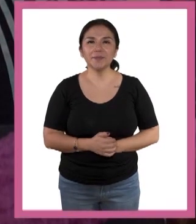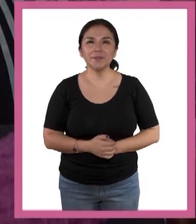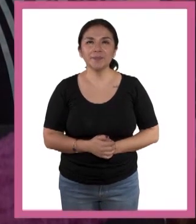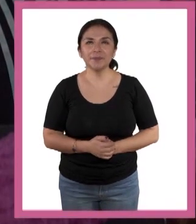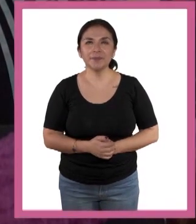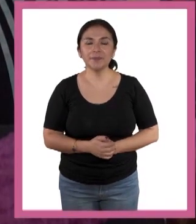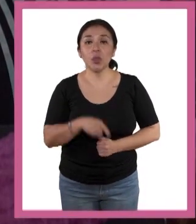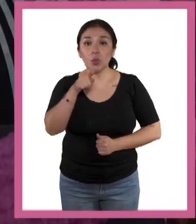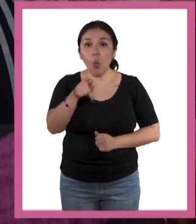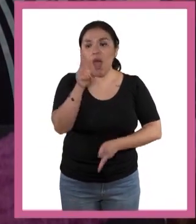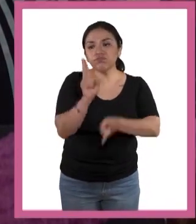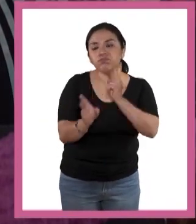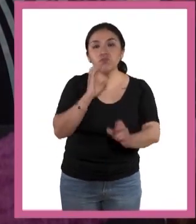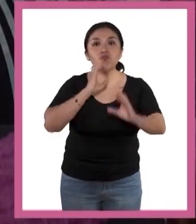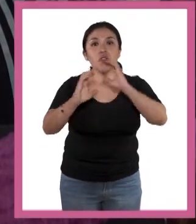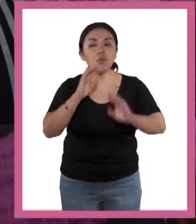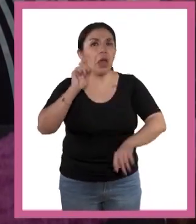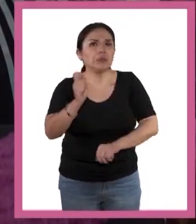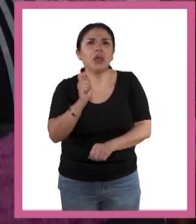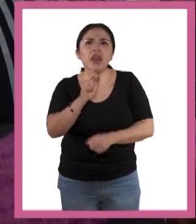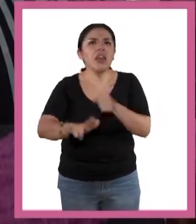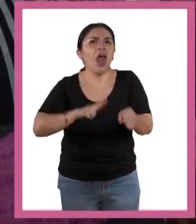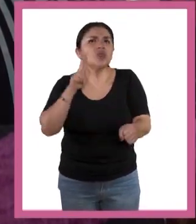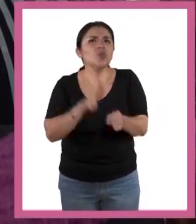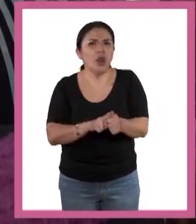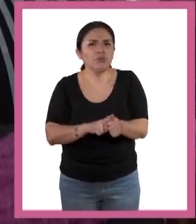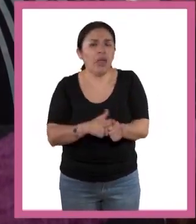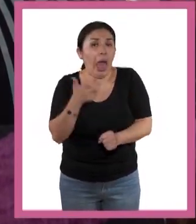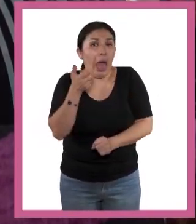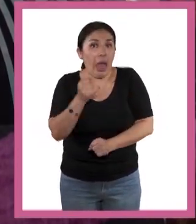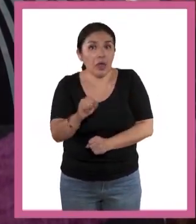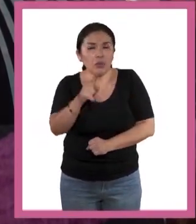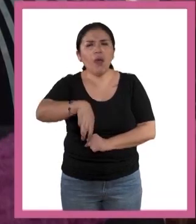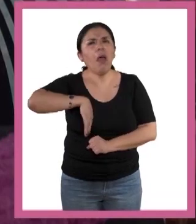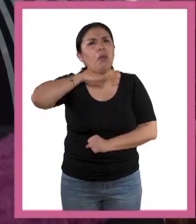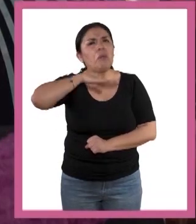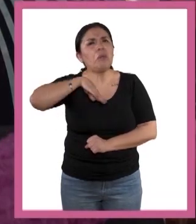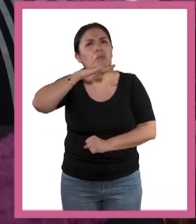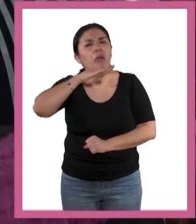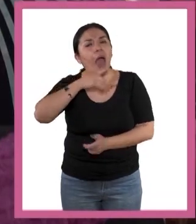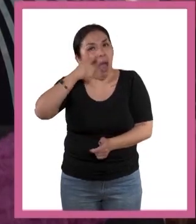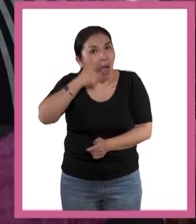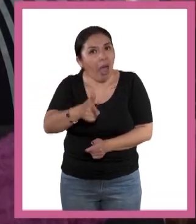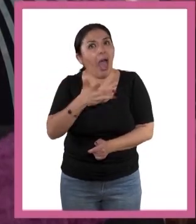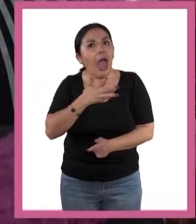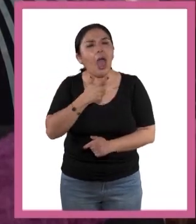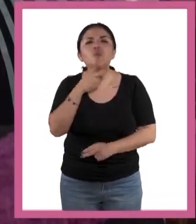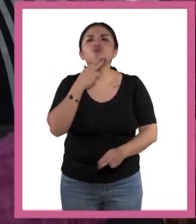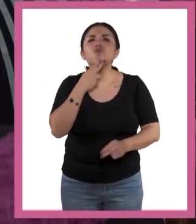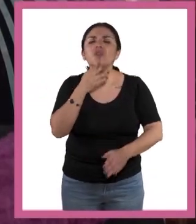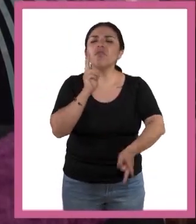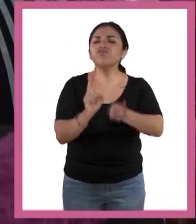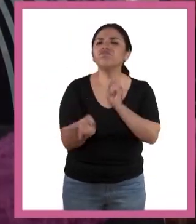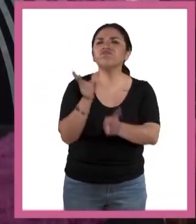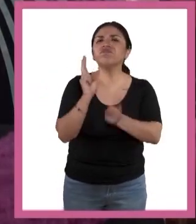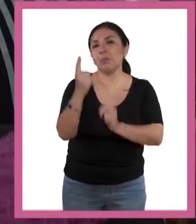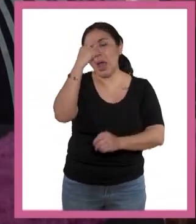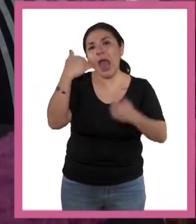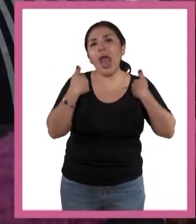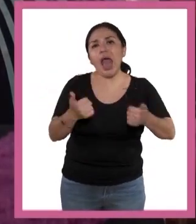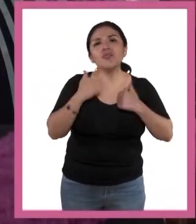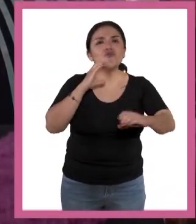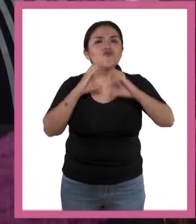Hablar y comunicarnos es tan natural que prácticamente no nos damos cuenta de esa herramienta que usamos todos los días para